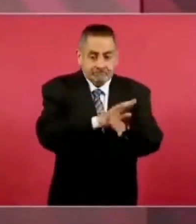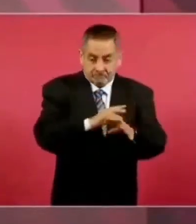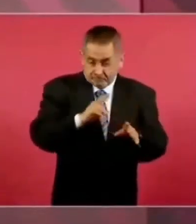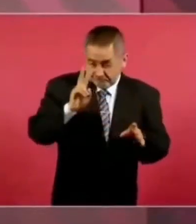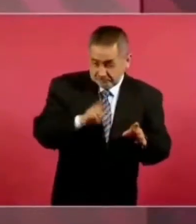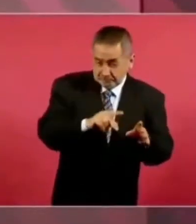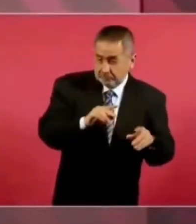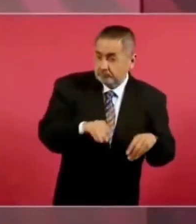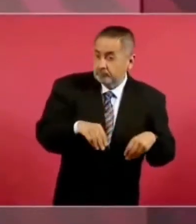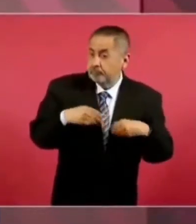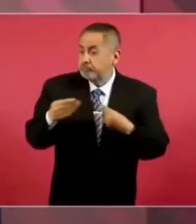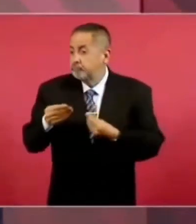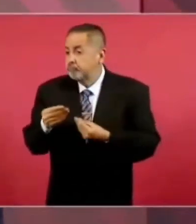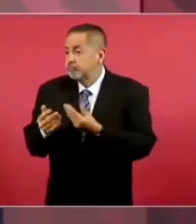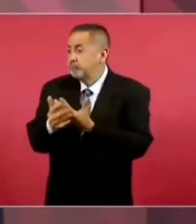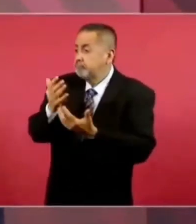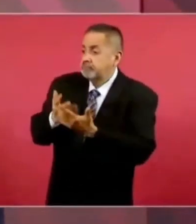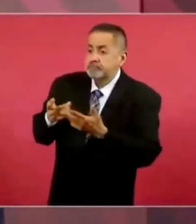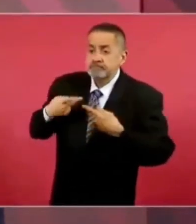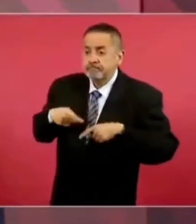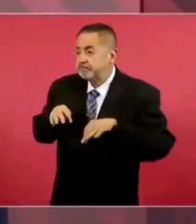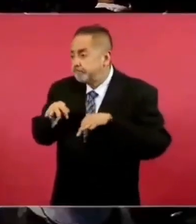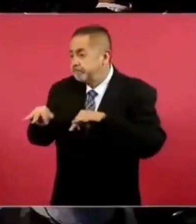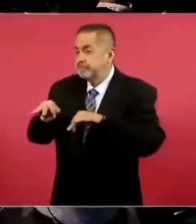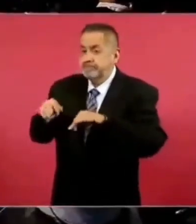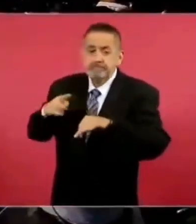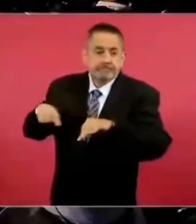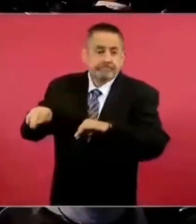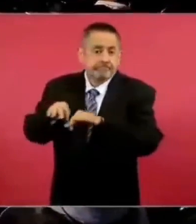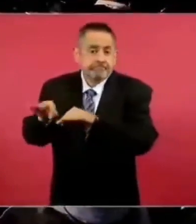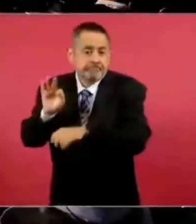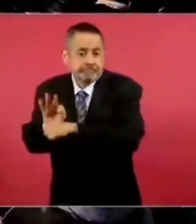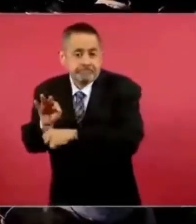favorecer a los obreros o a los trabajadores,